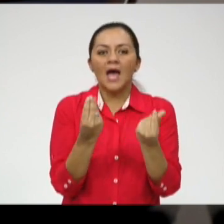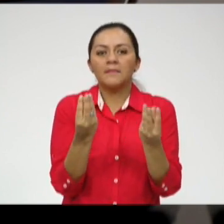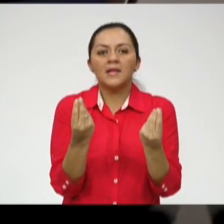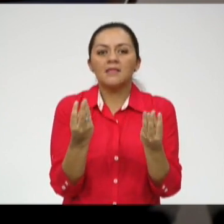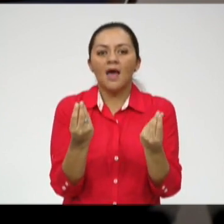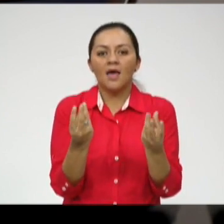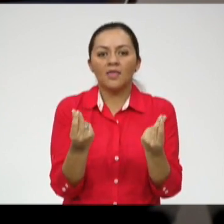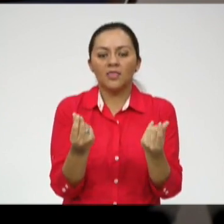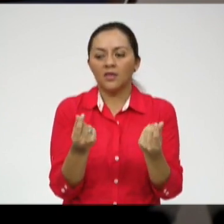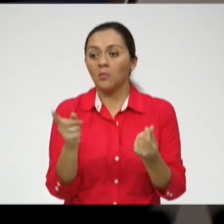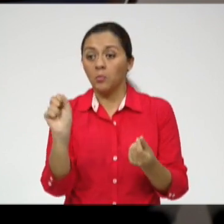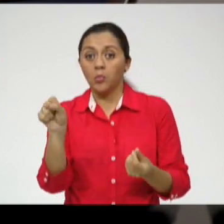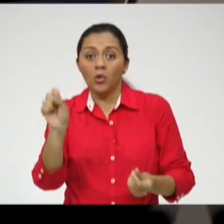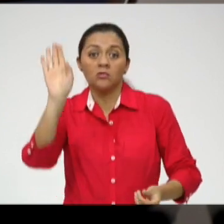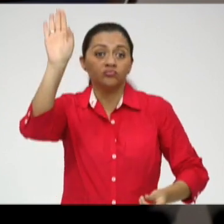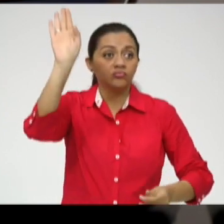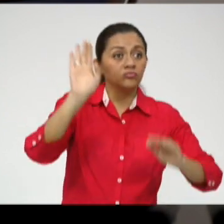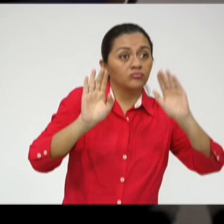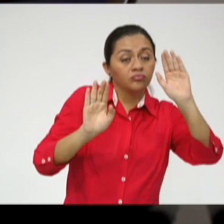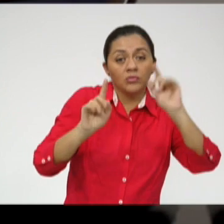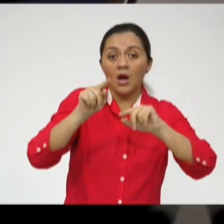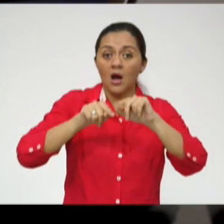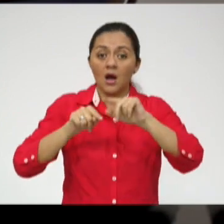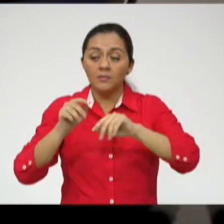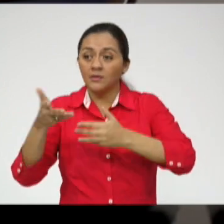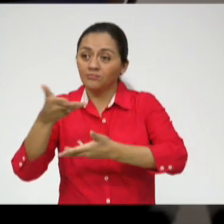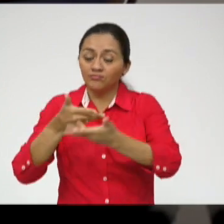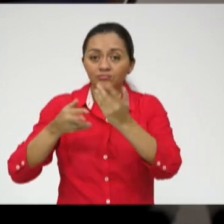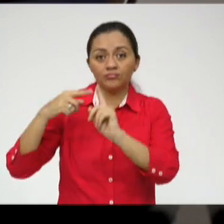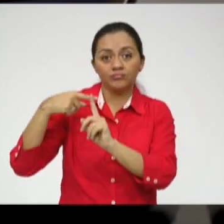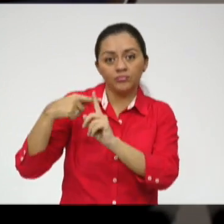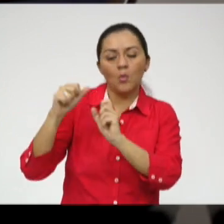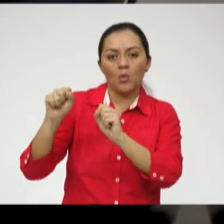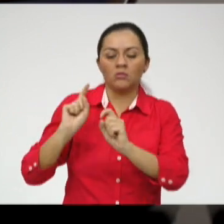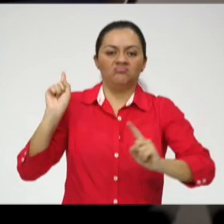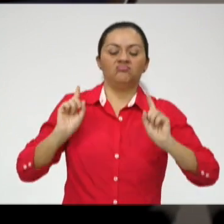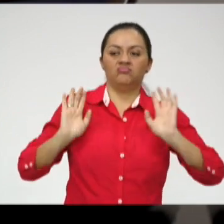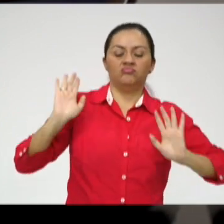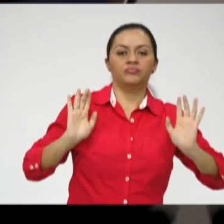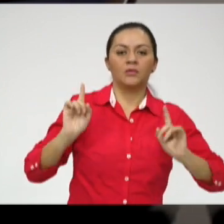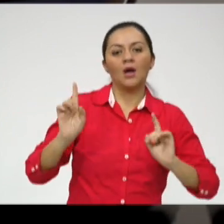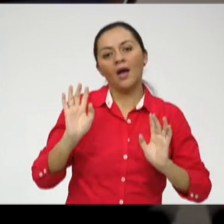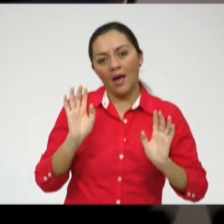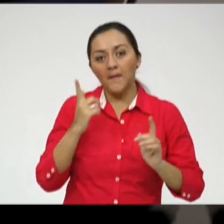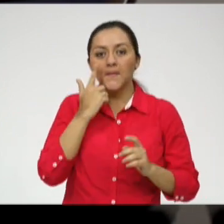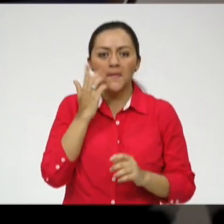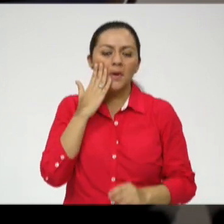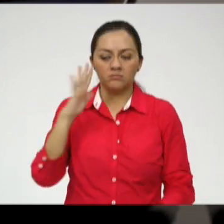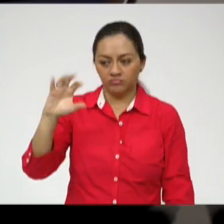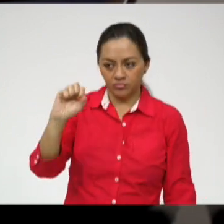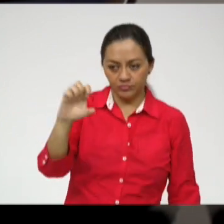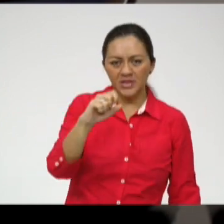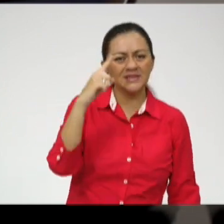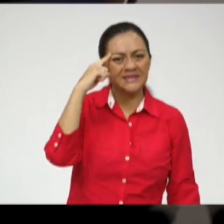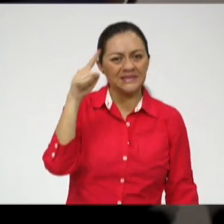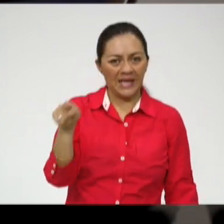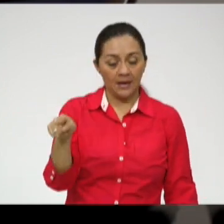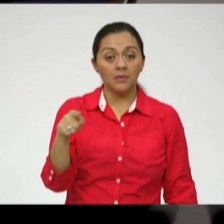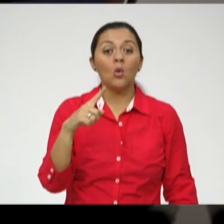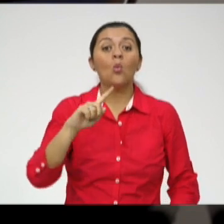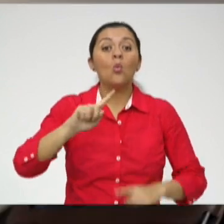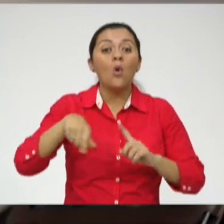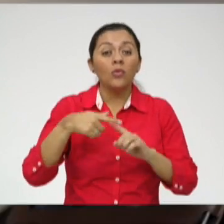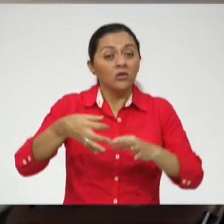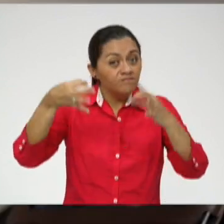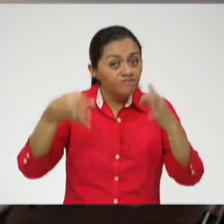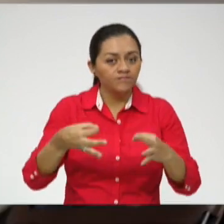análisis crítico, relacionamiento. Pero una medición valiosa es a partir de los 16